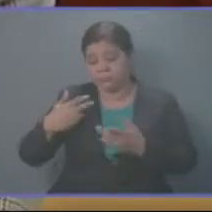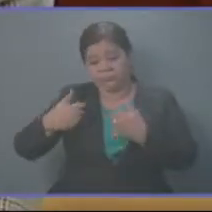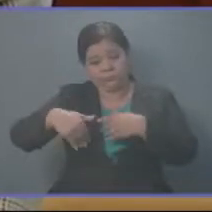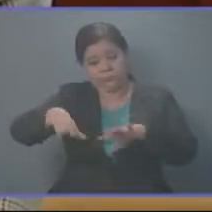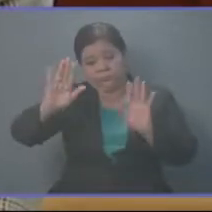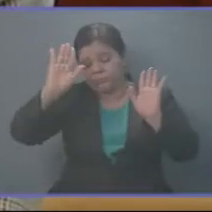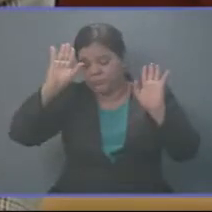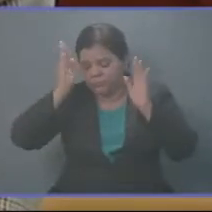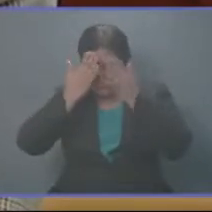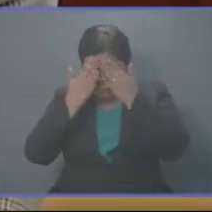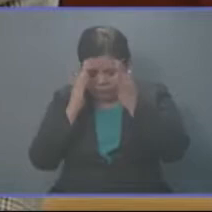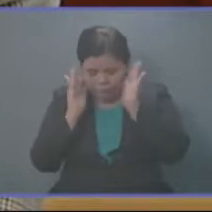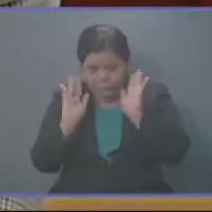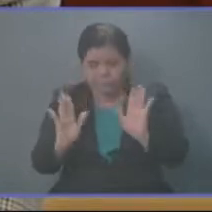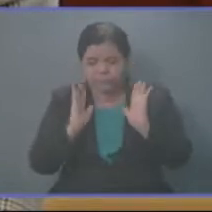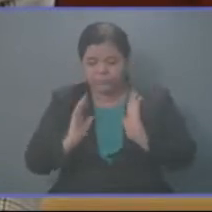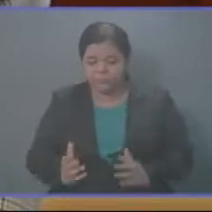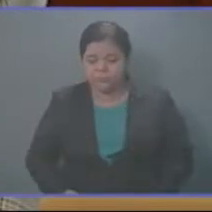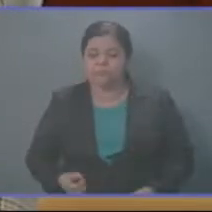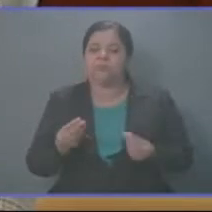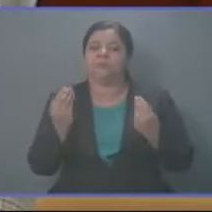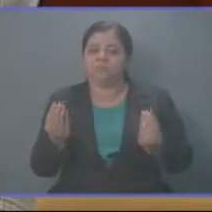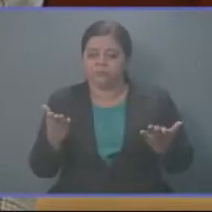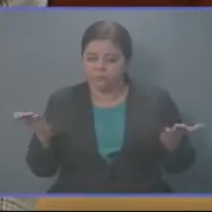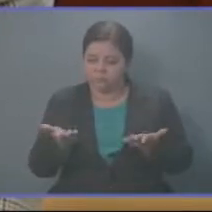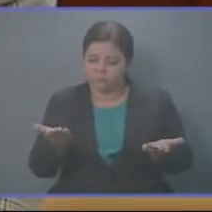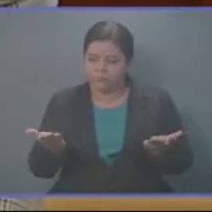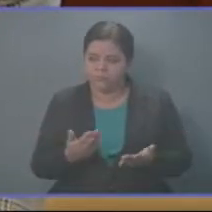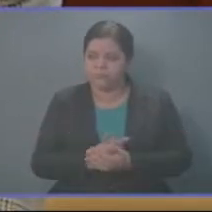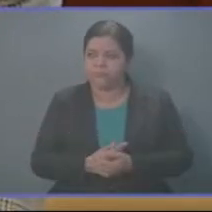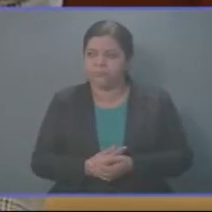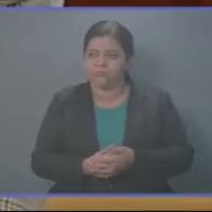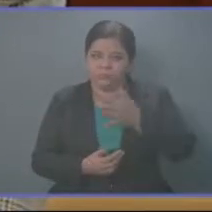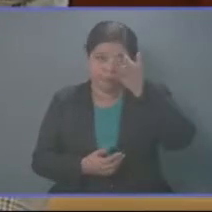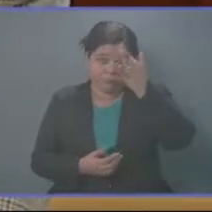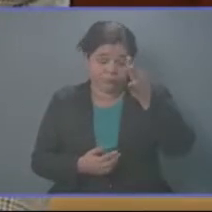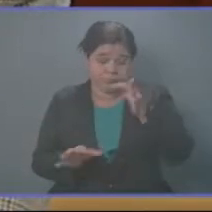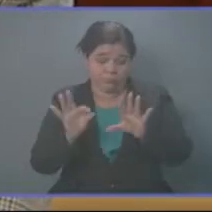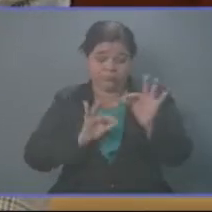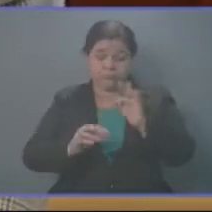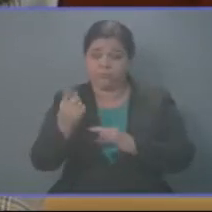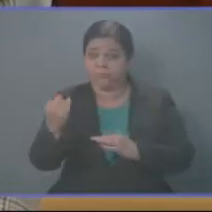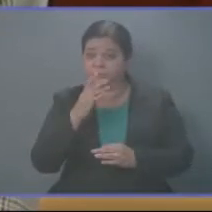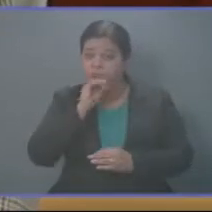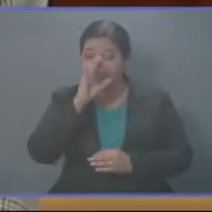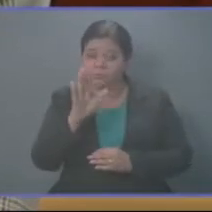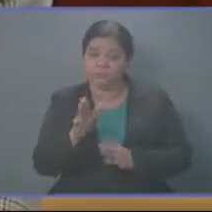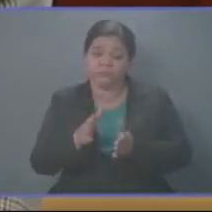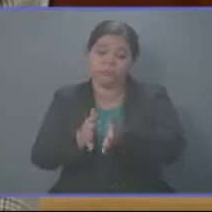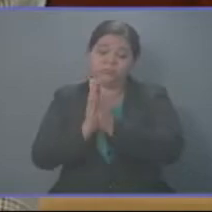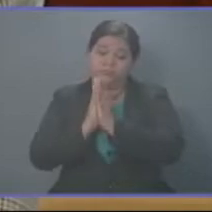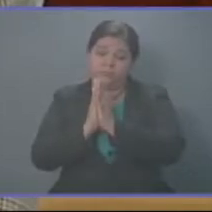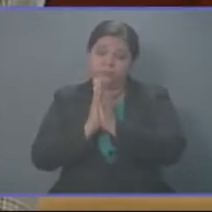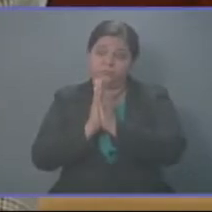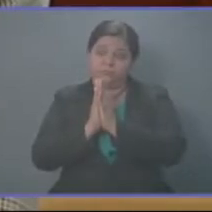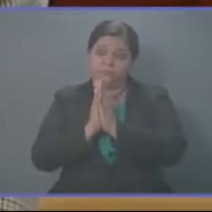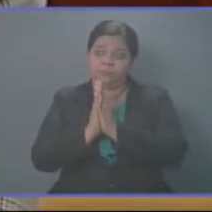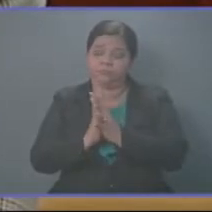sabrá el gobierno cómo lo va a hacer. Pareciera que por ahí anda la bulla, de que o lo piden que se